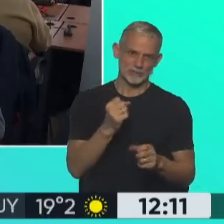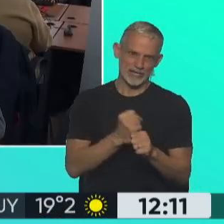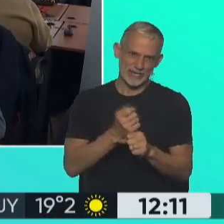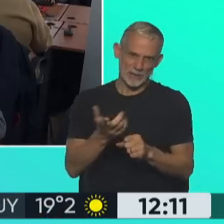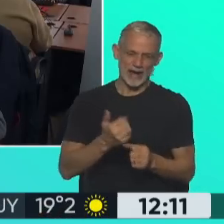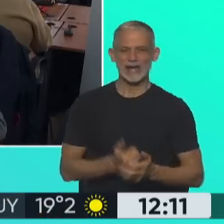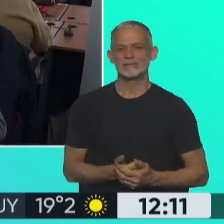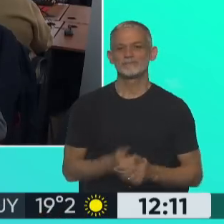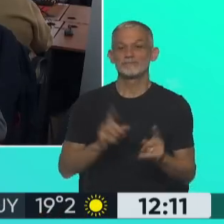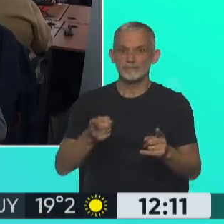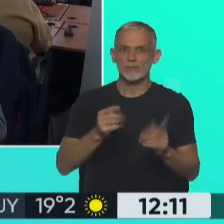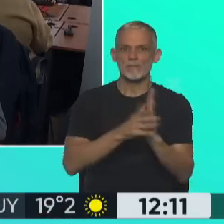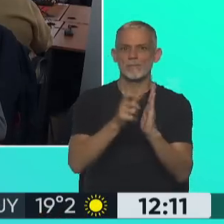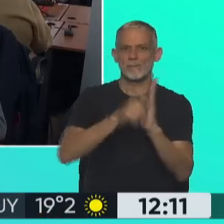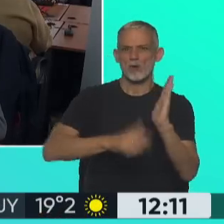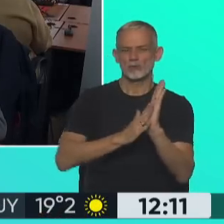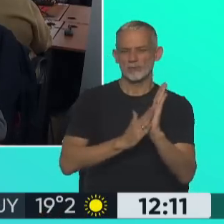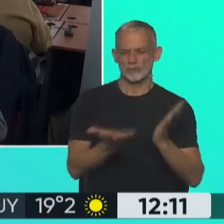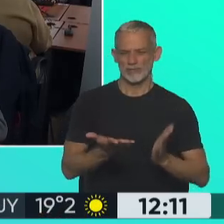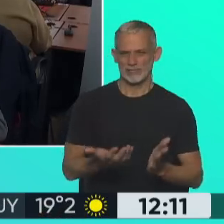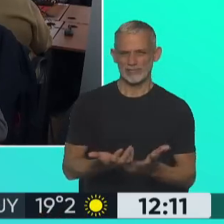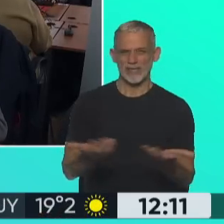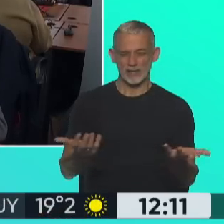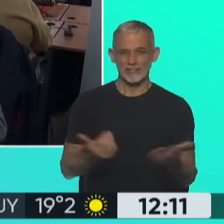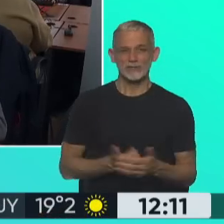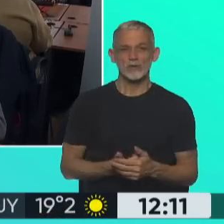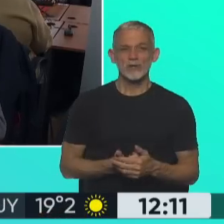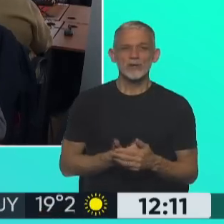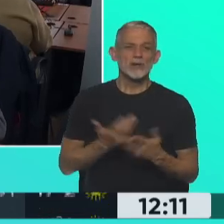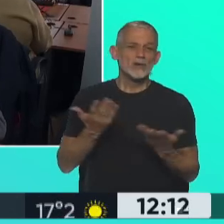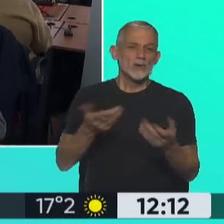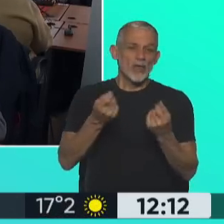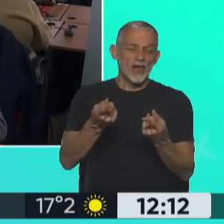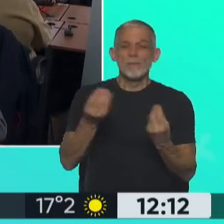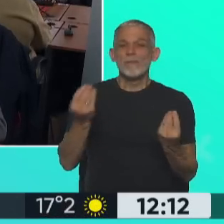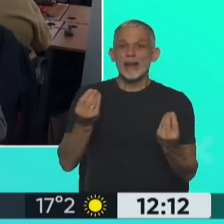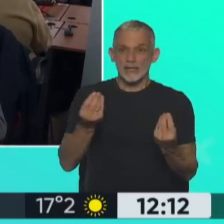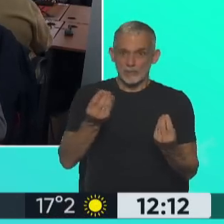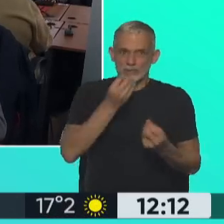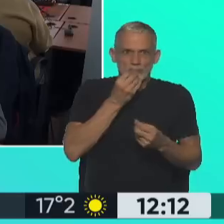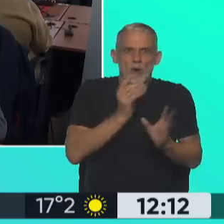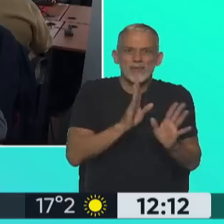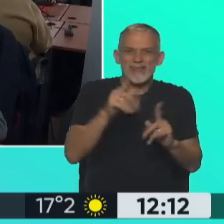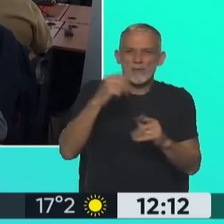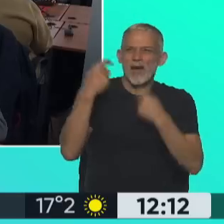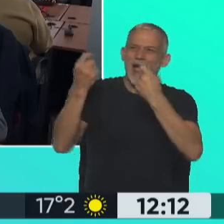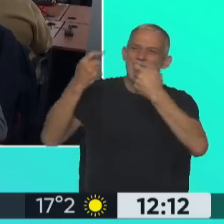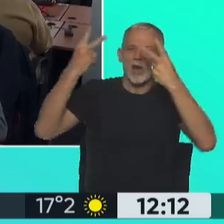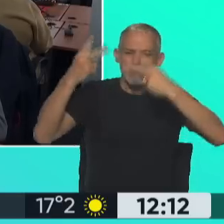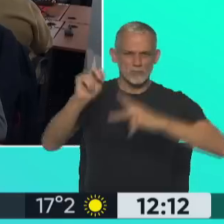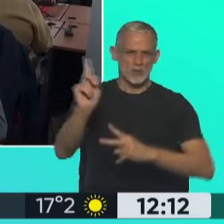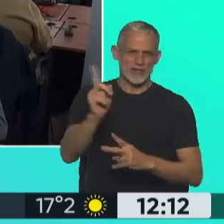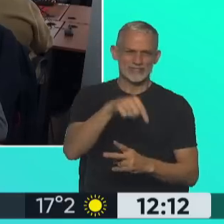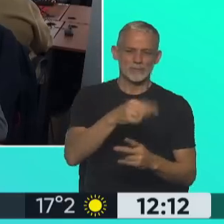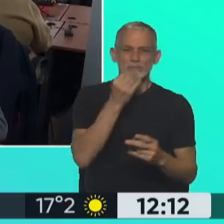obviamente los monotributistas. Y aparte que es justamente para el sustento alimenticio, que hoy en día